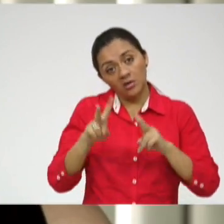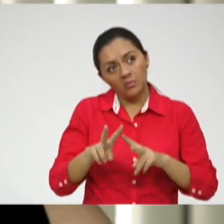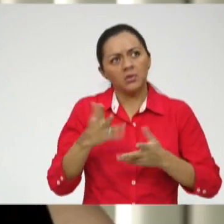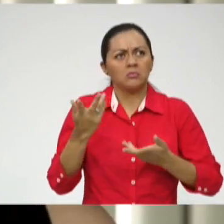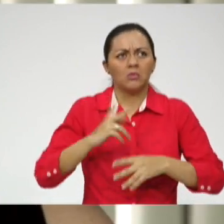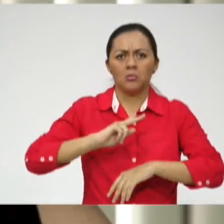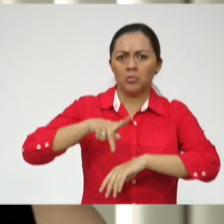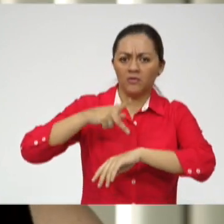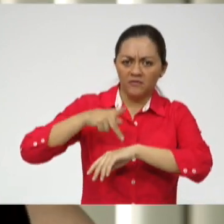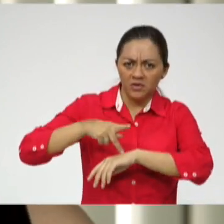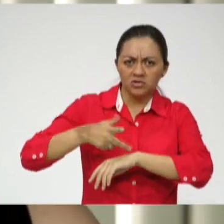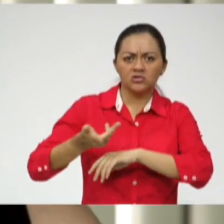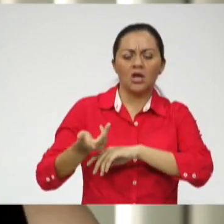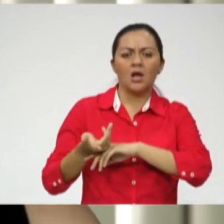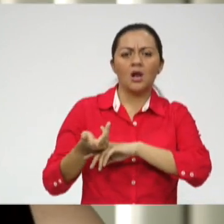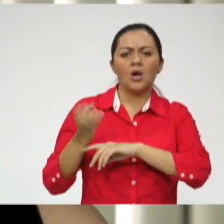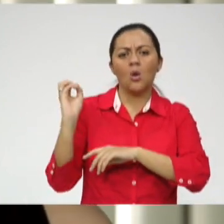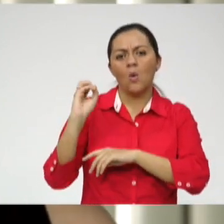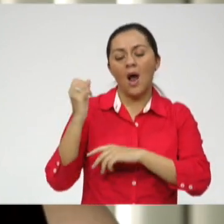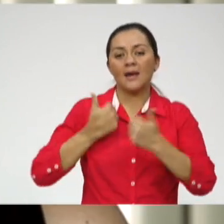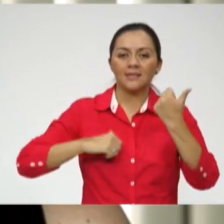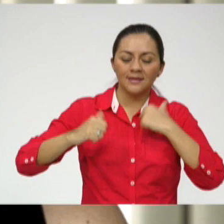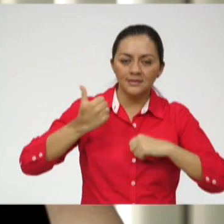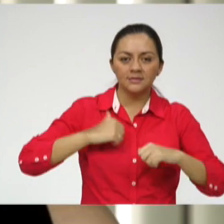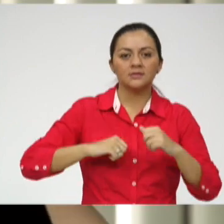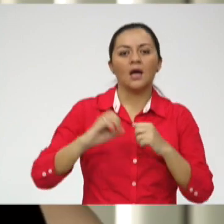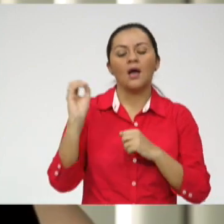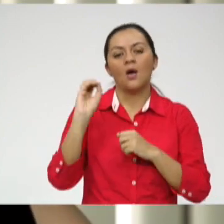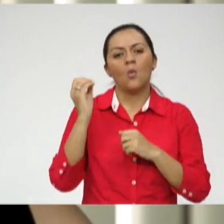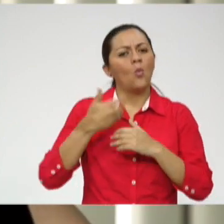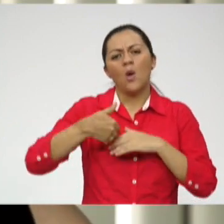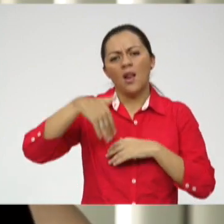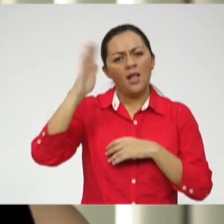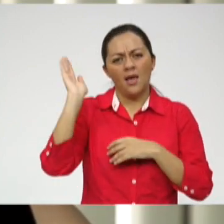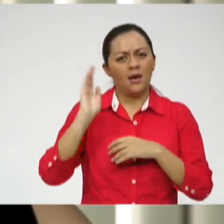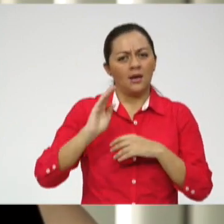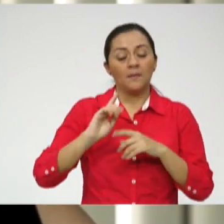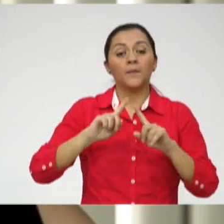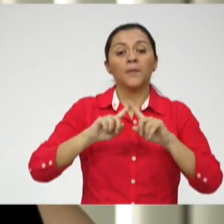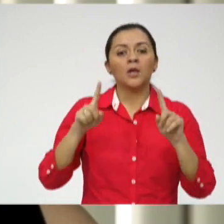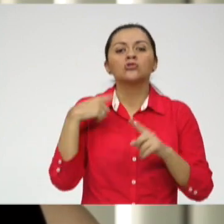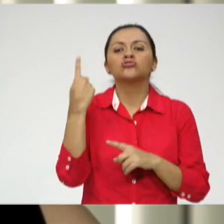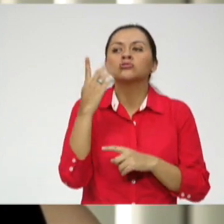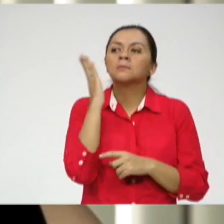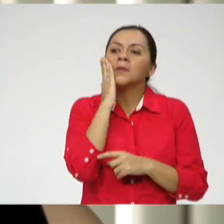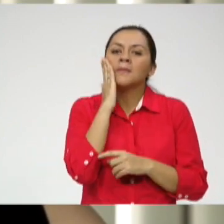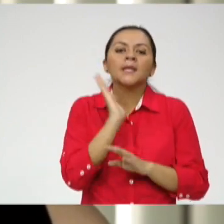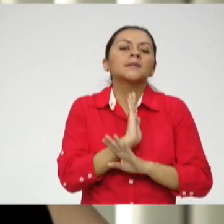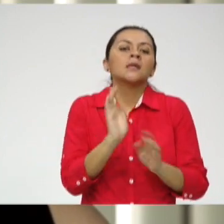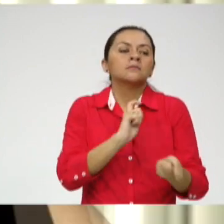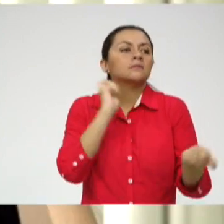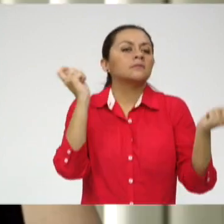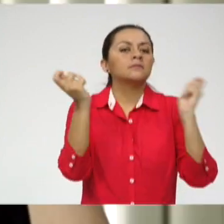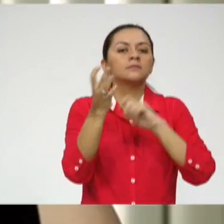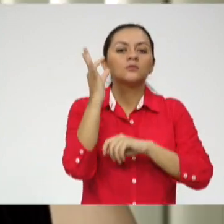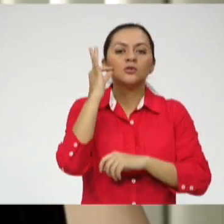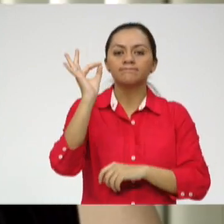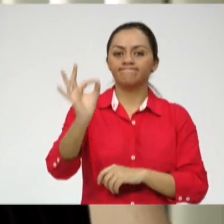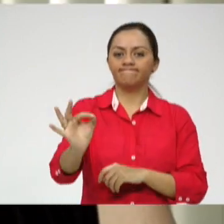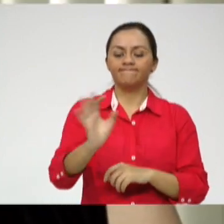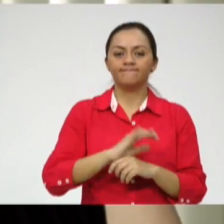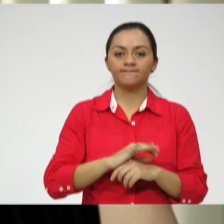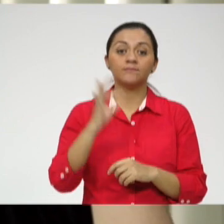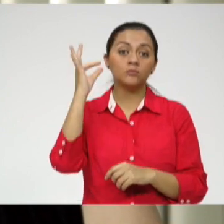profesionales, pueden ser artistas, pueden ser lo que quieran. No solamente el ser madre te realiza como mujer. Una chica